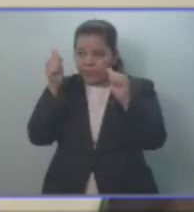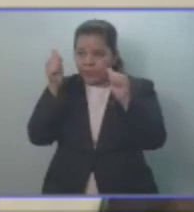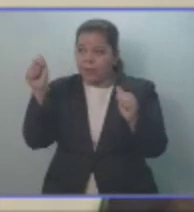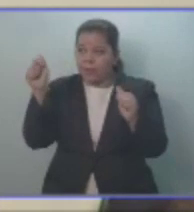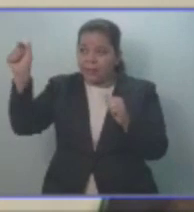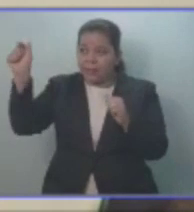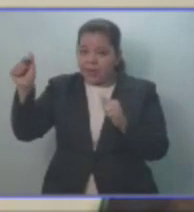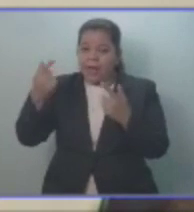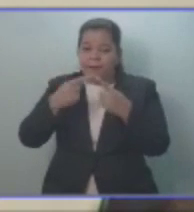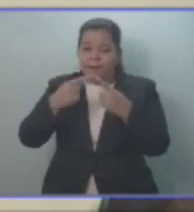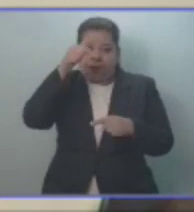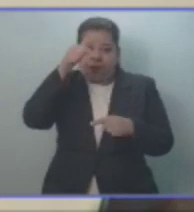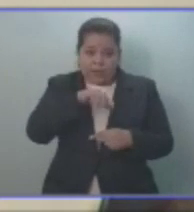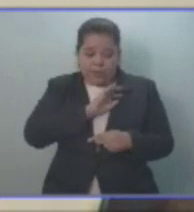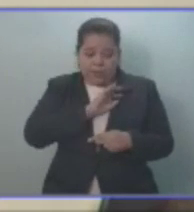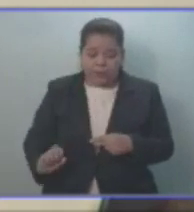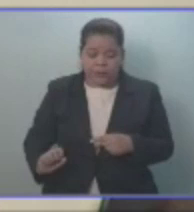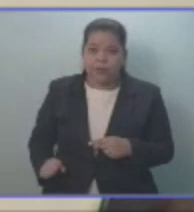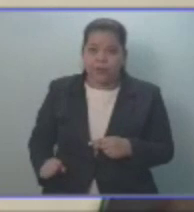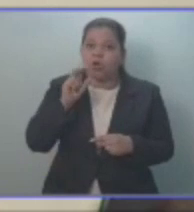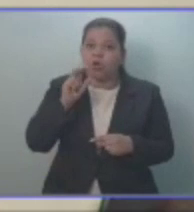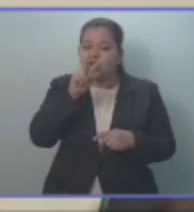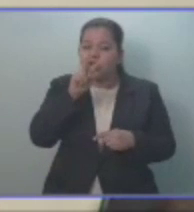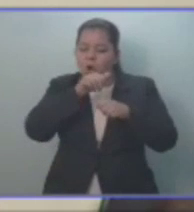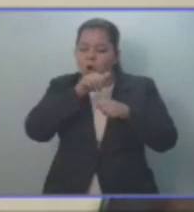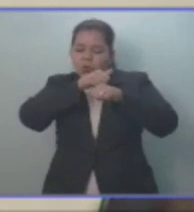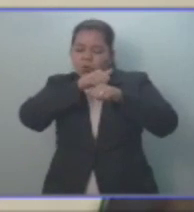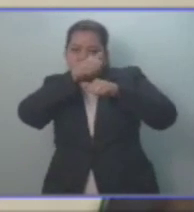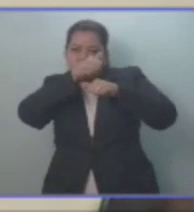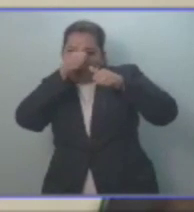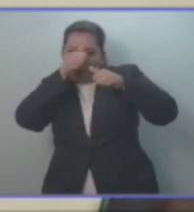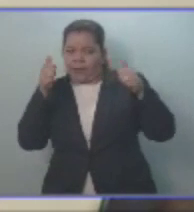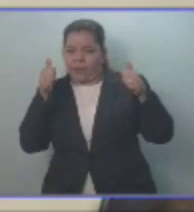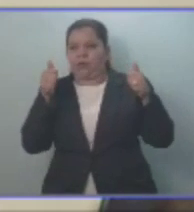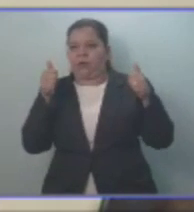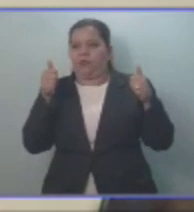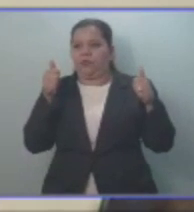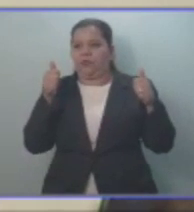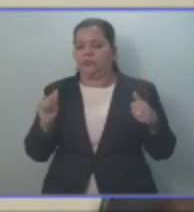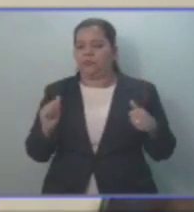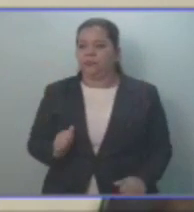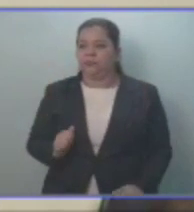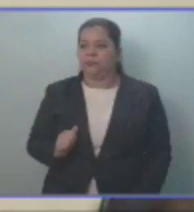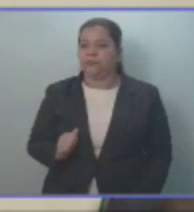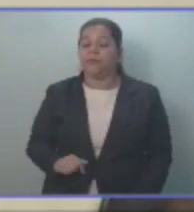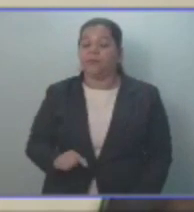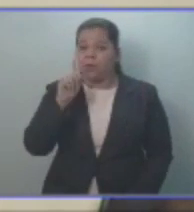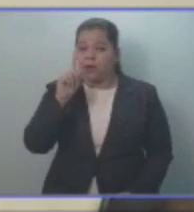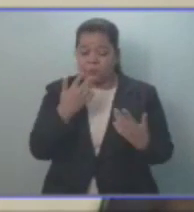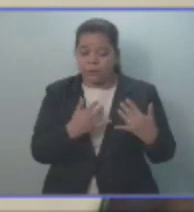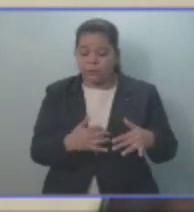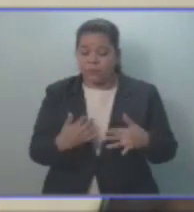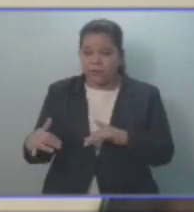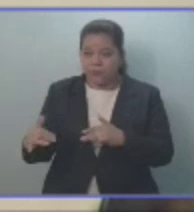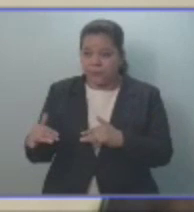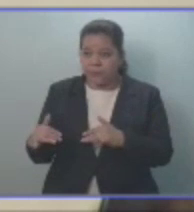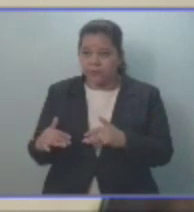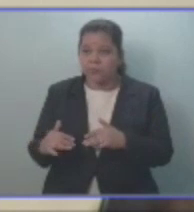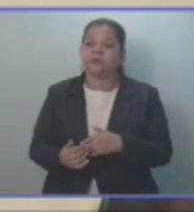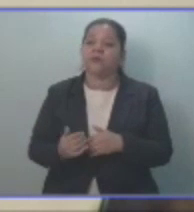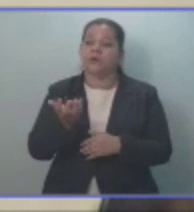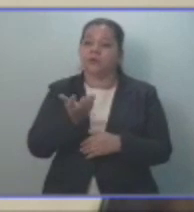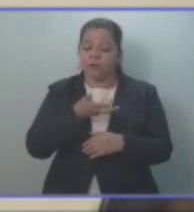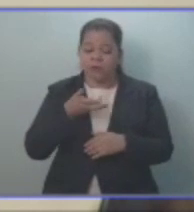Roma, pero aquí serán las 2 de la mañana. Será un evento que hará